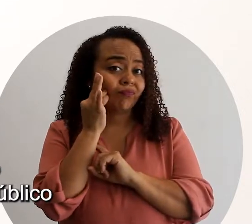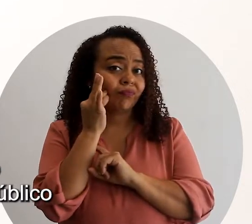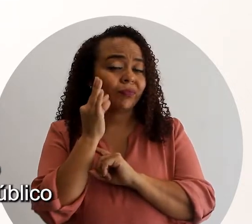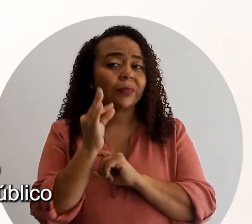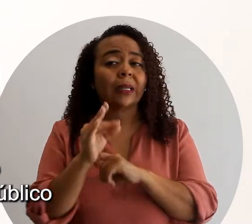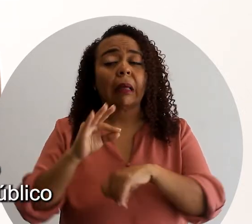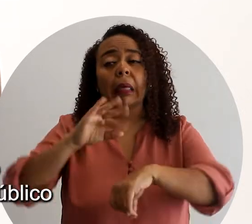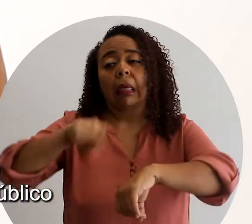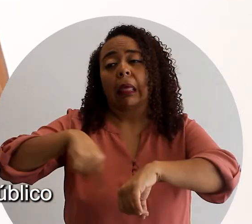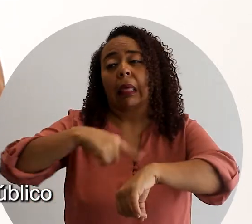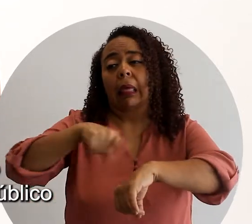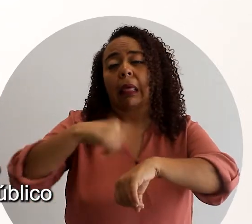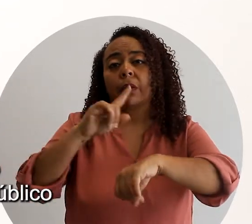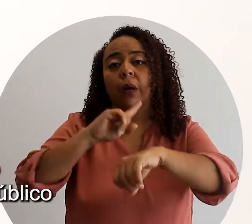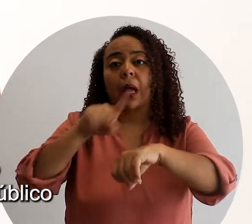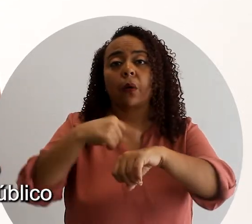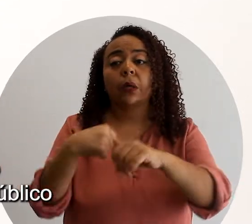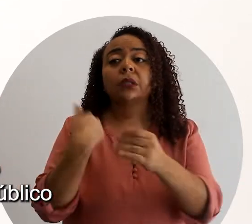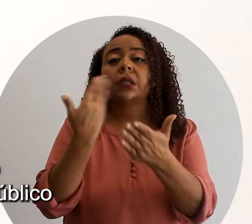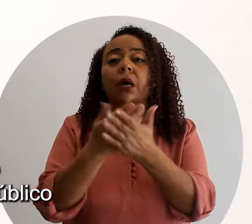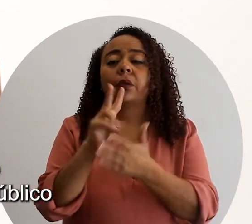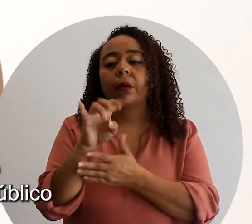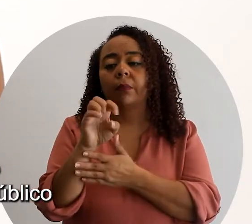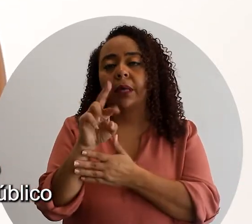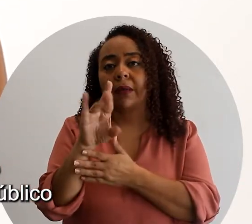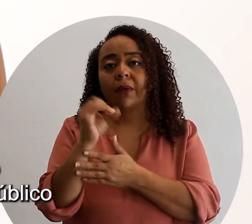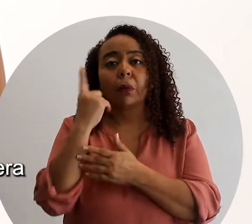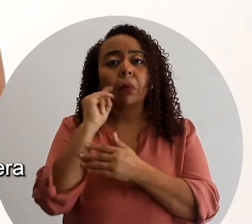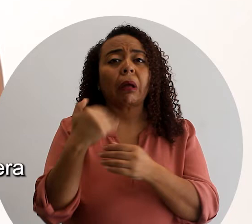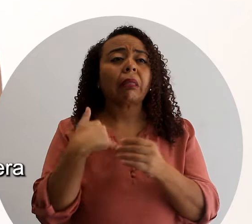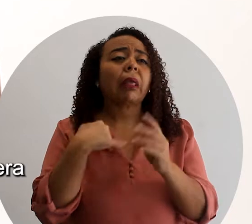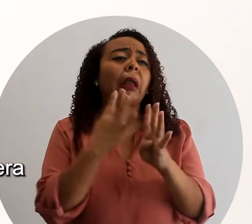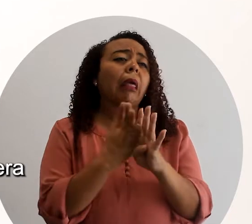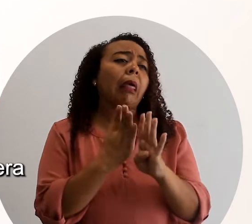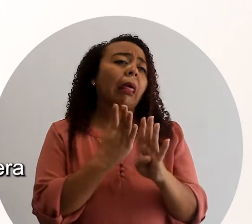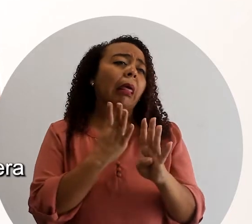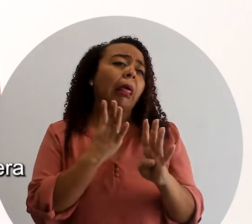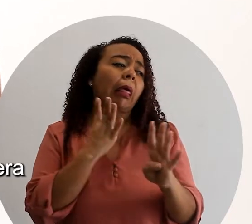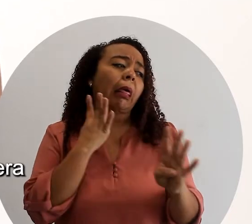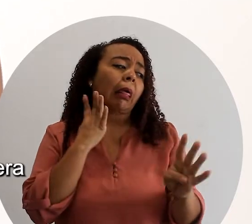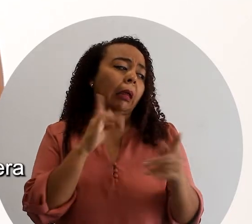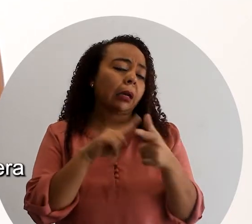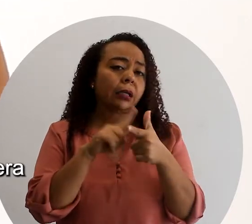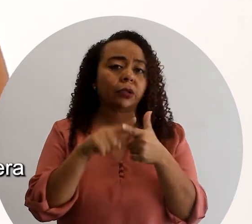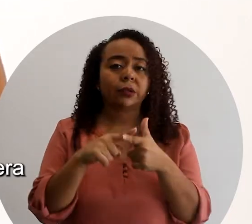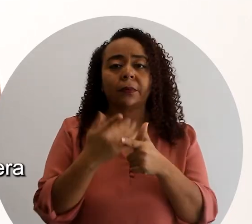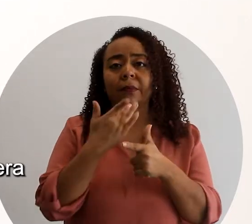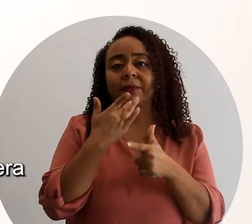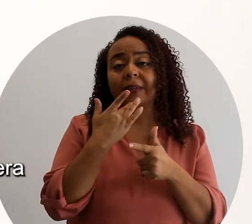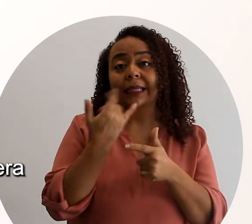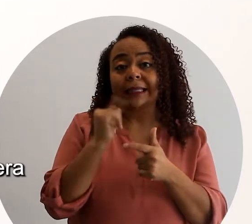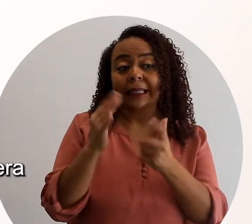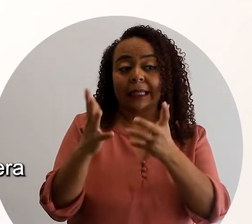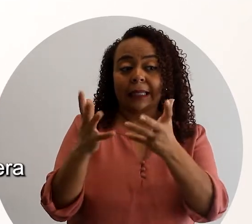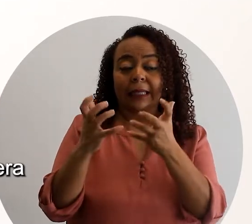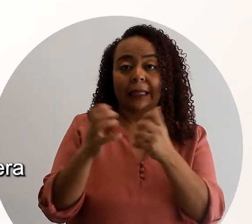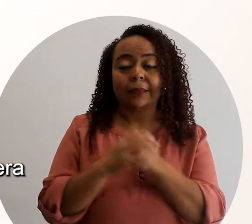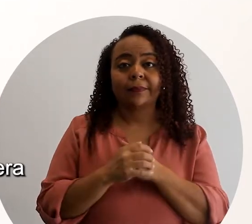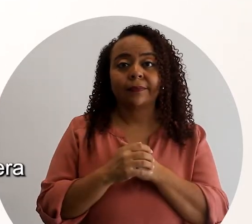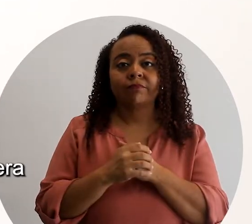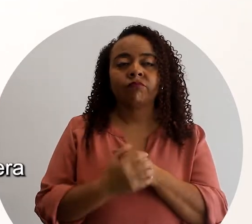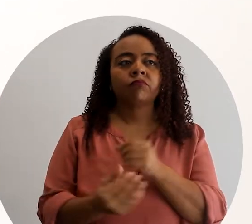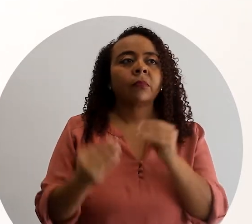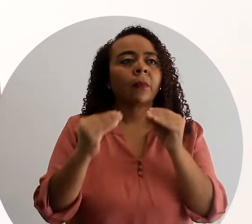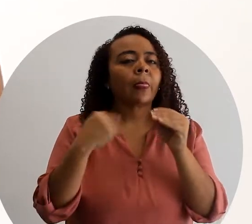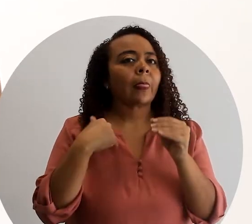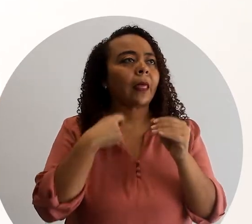dura más de una hora llegando al vivero en transporte público, por lo que prefiere ir poco, aunque quisiera ir más seguido y